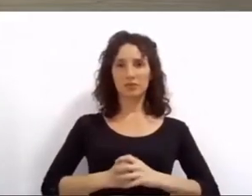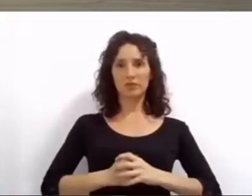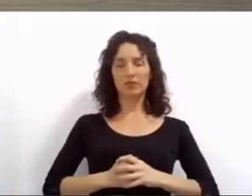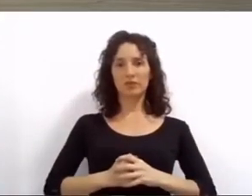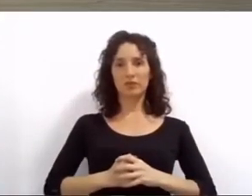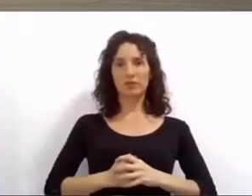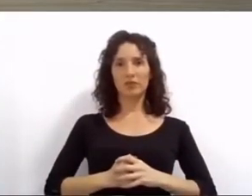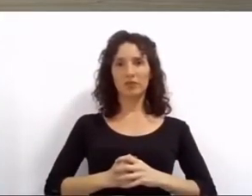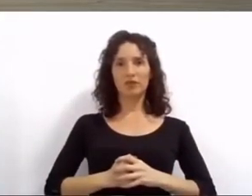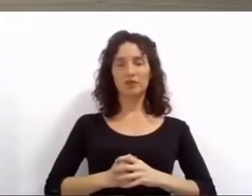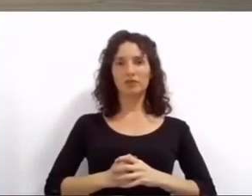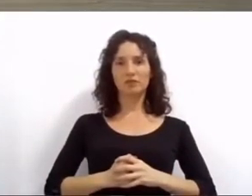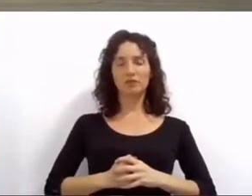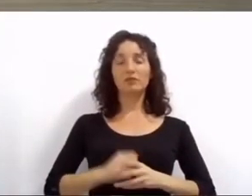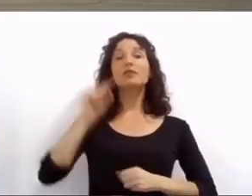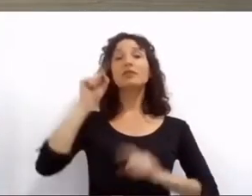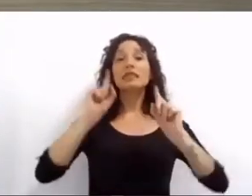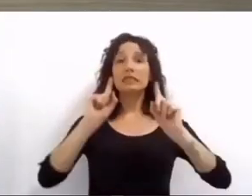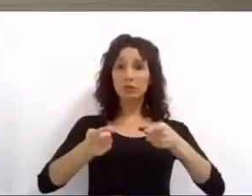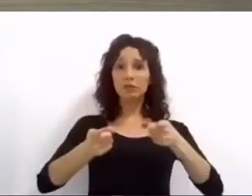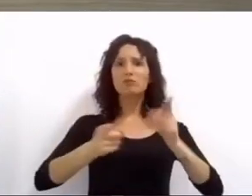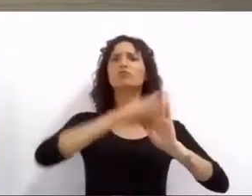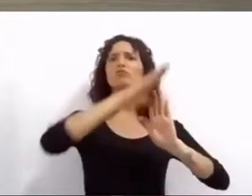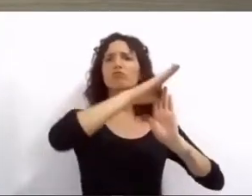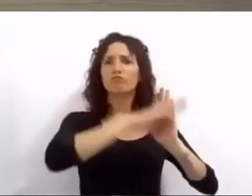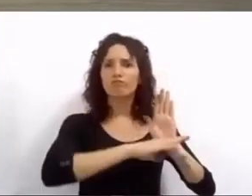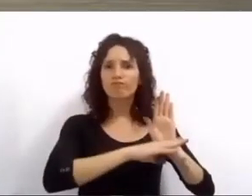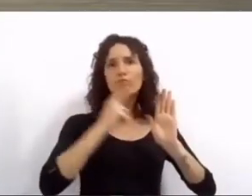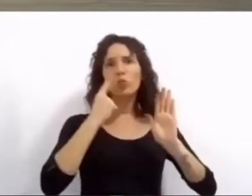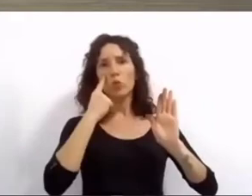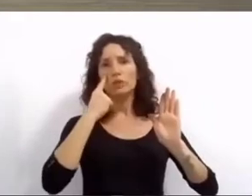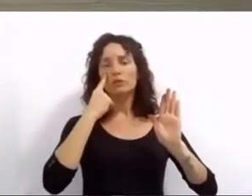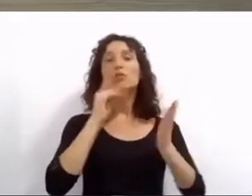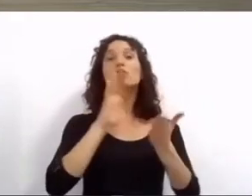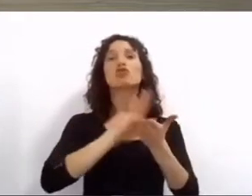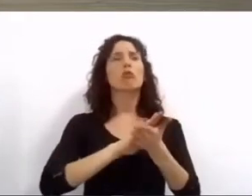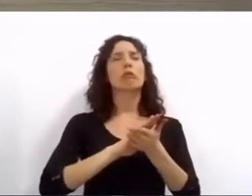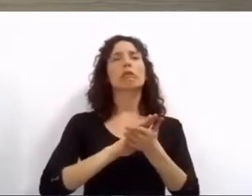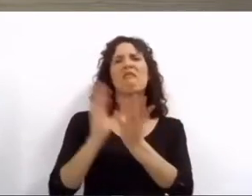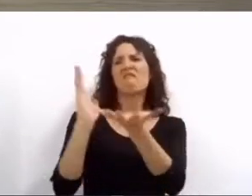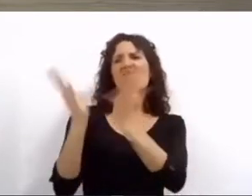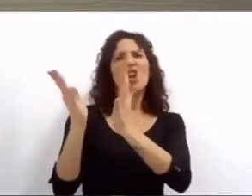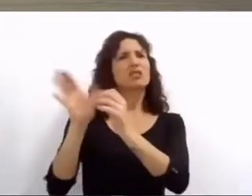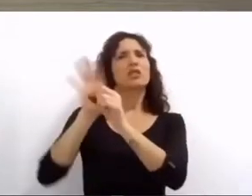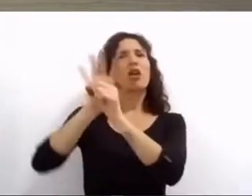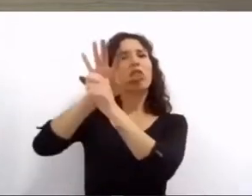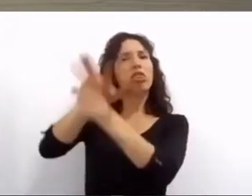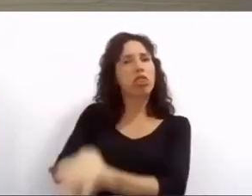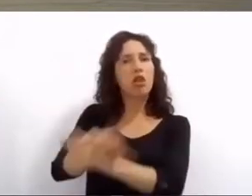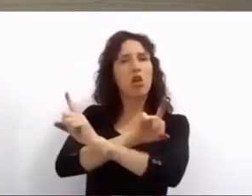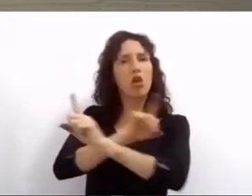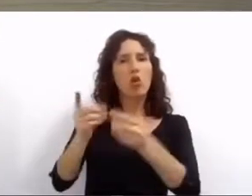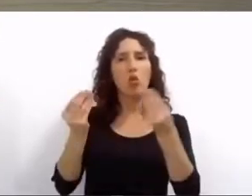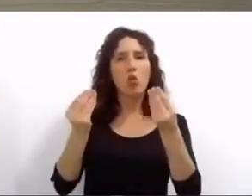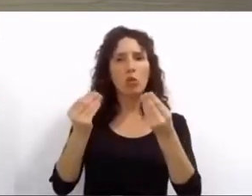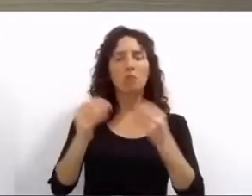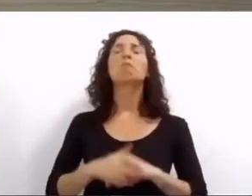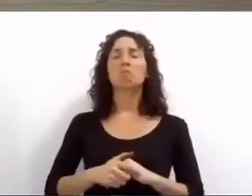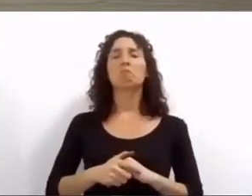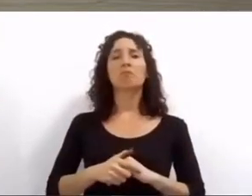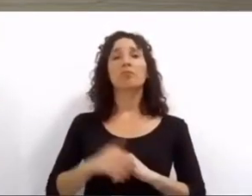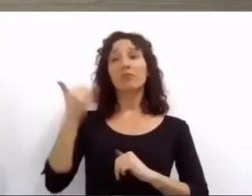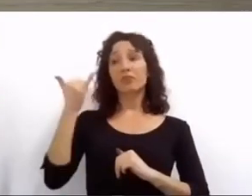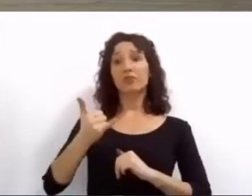Dispusimos la creación de un programa municipal de reducción de violencias, un equipo territorial que interviene en los lugares más